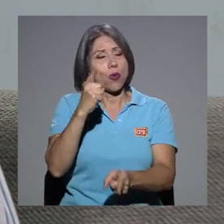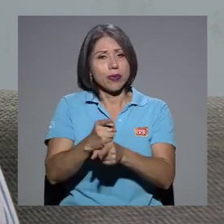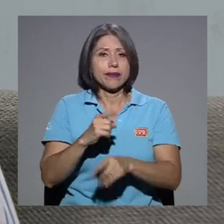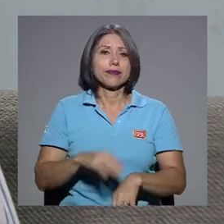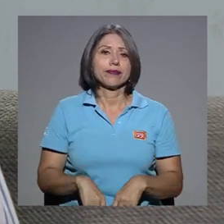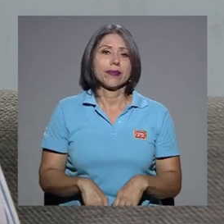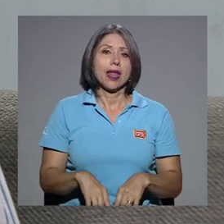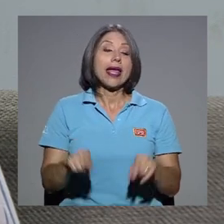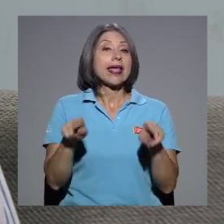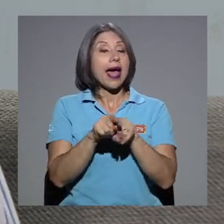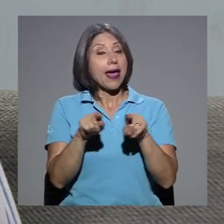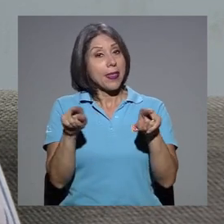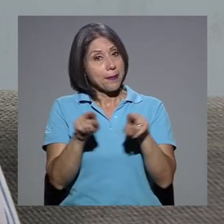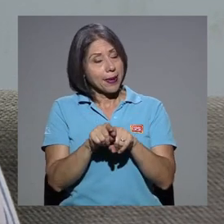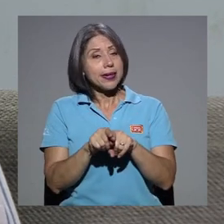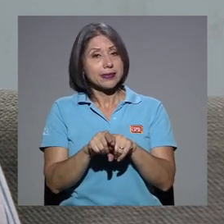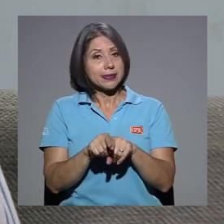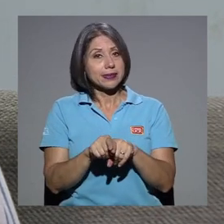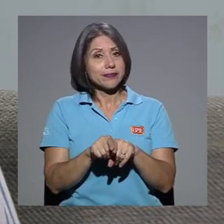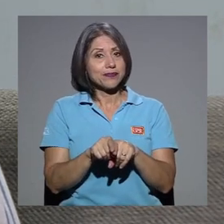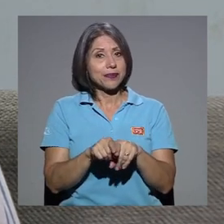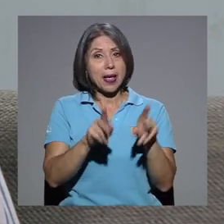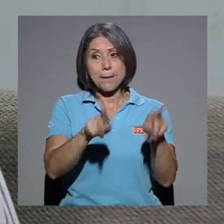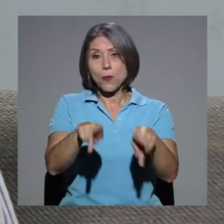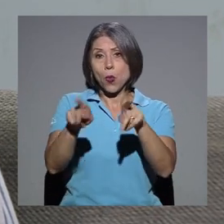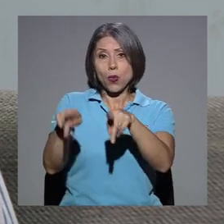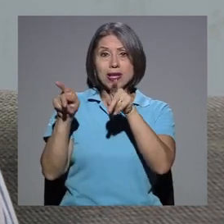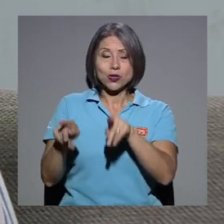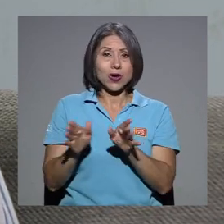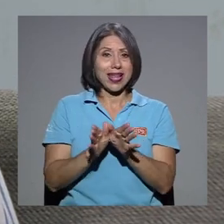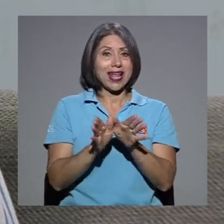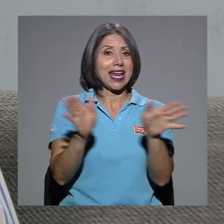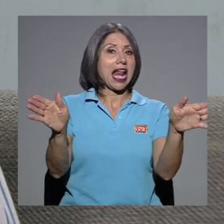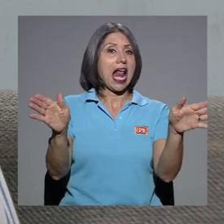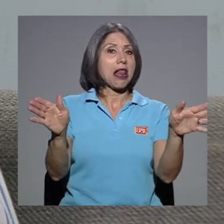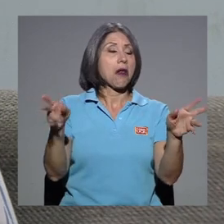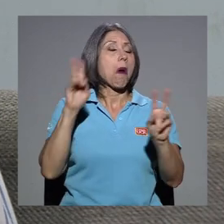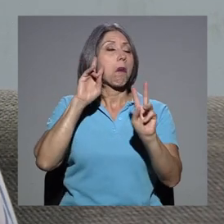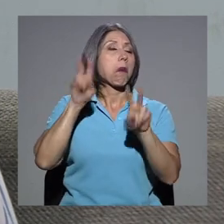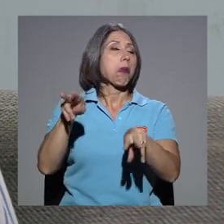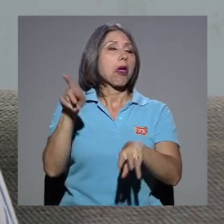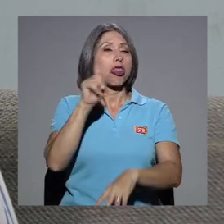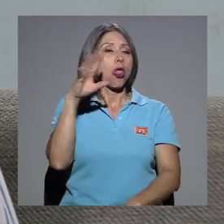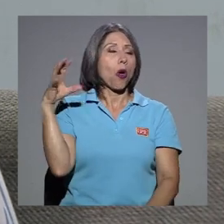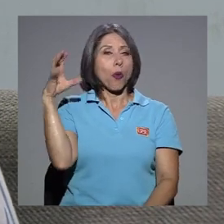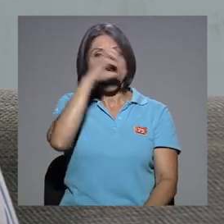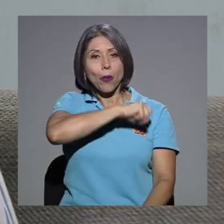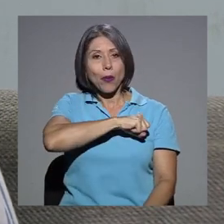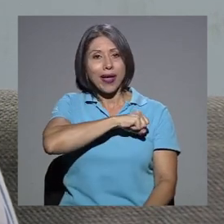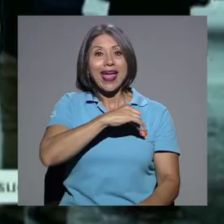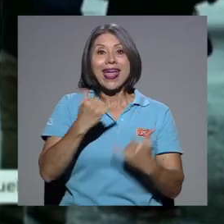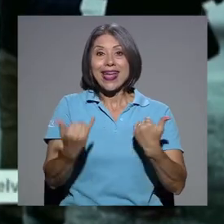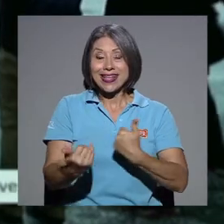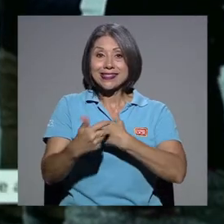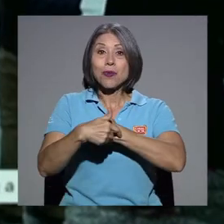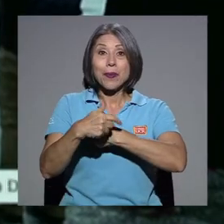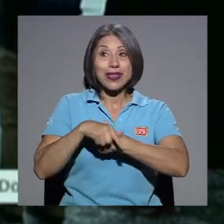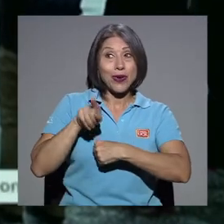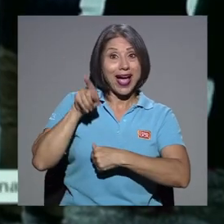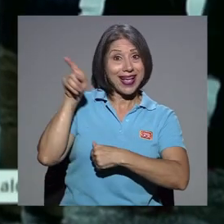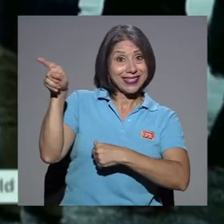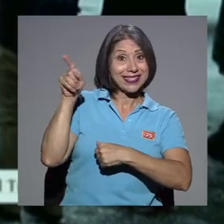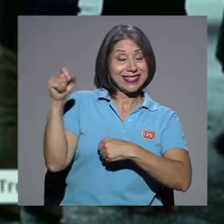y es algo que la población en general no toma mucho en cuenta, es que en este momento es invierno